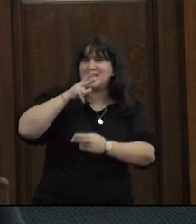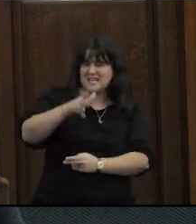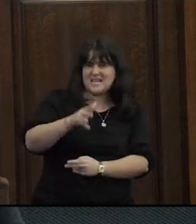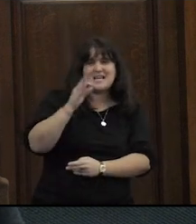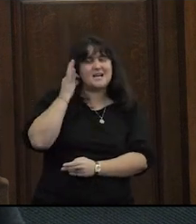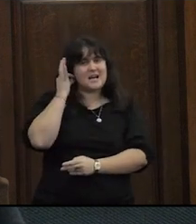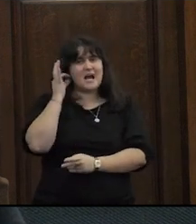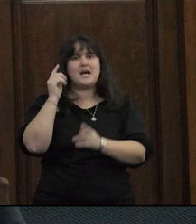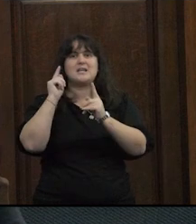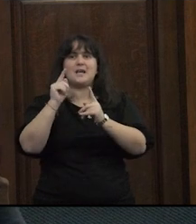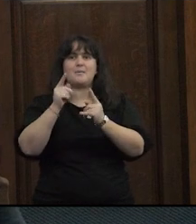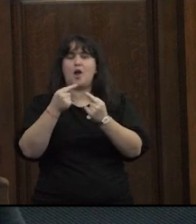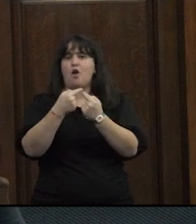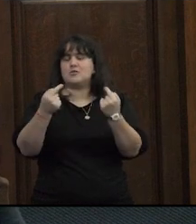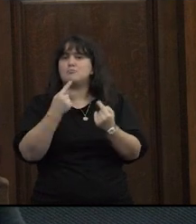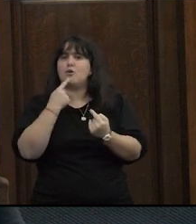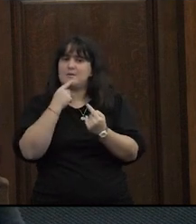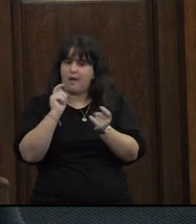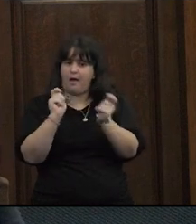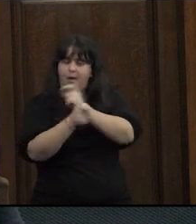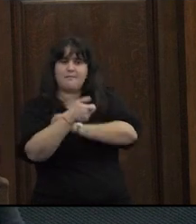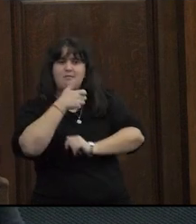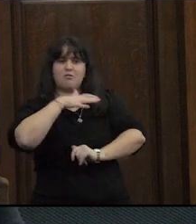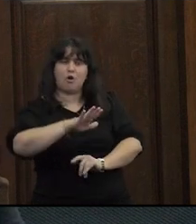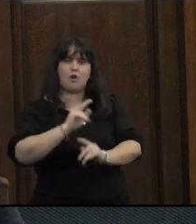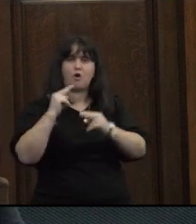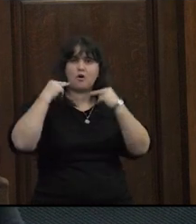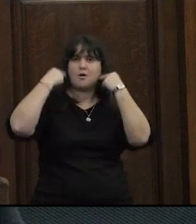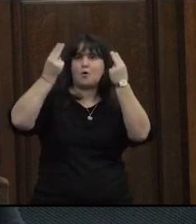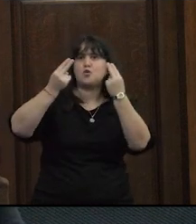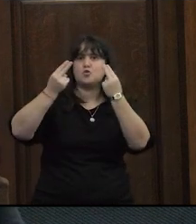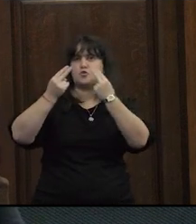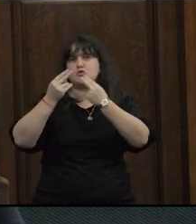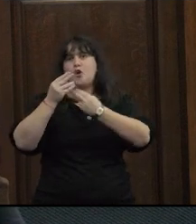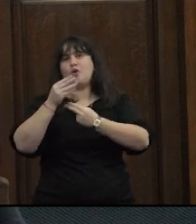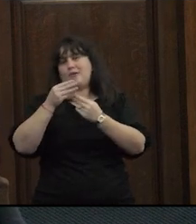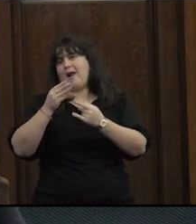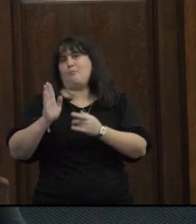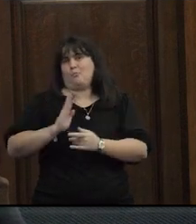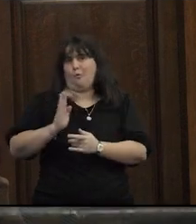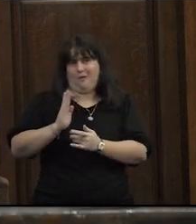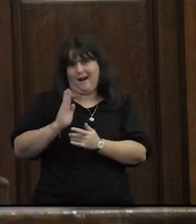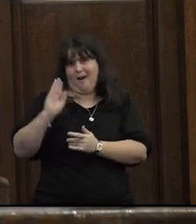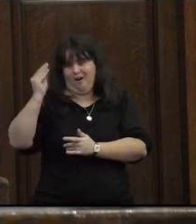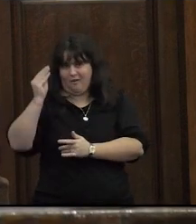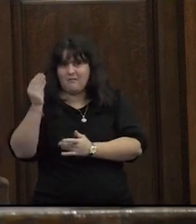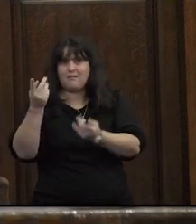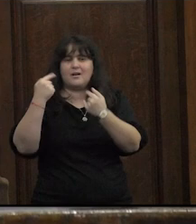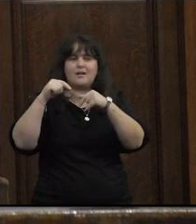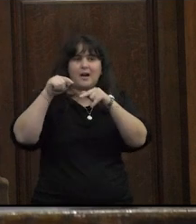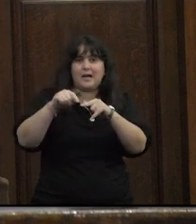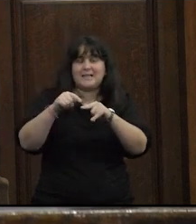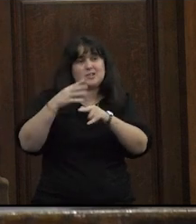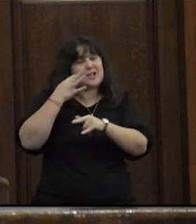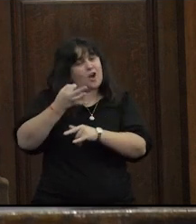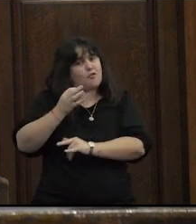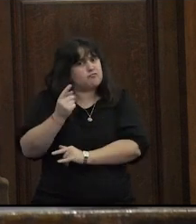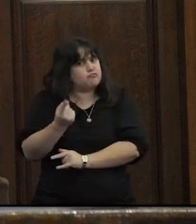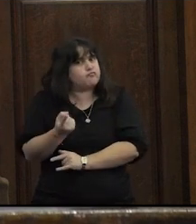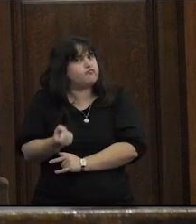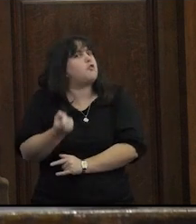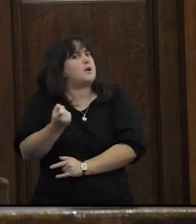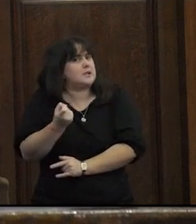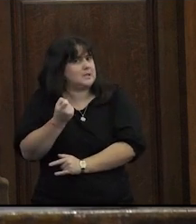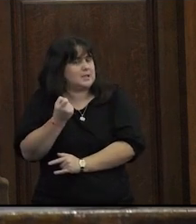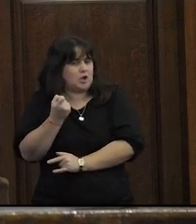las hijas políticas que cambiaron la historia la revolución de las pibas y yo creo que ahí aparece una fuerte carga